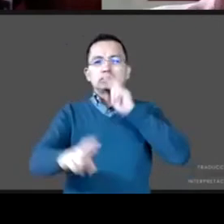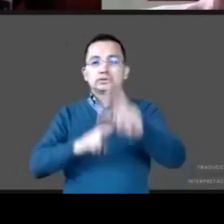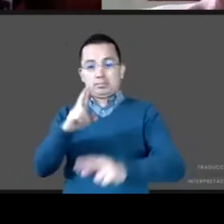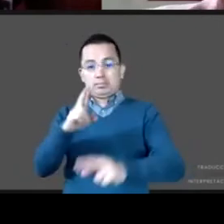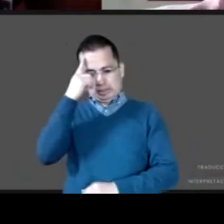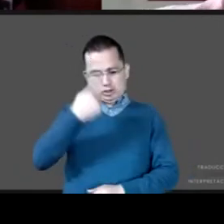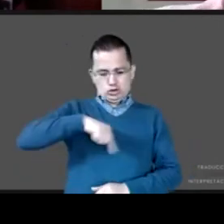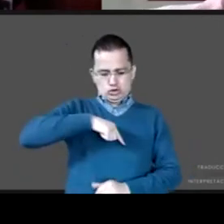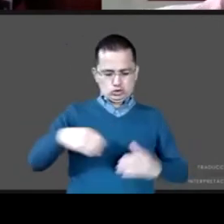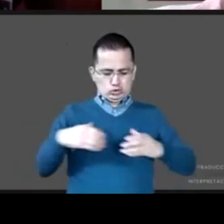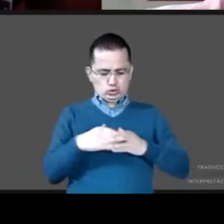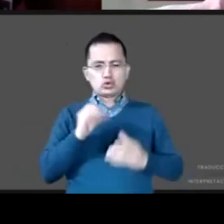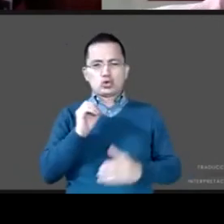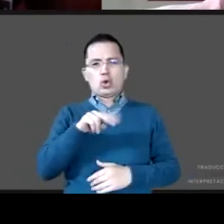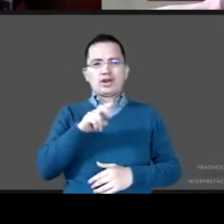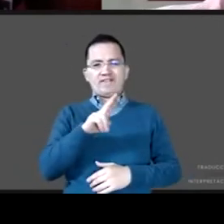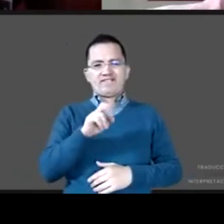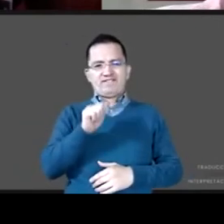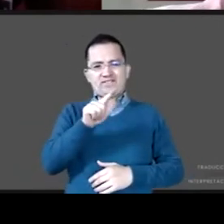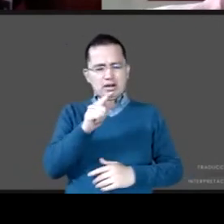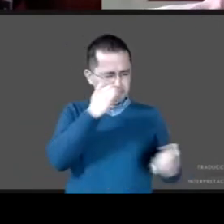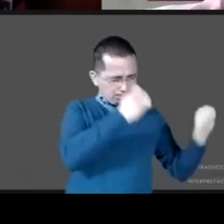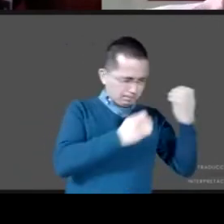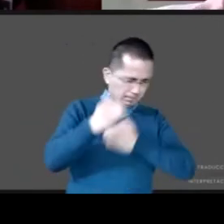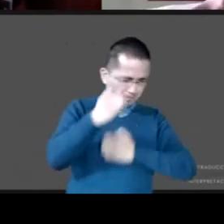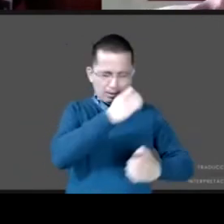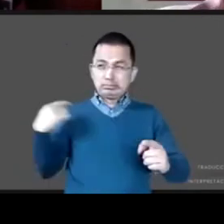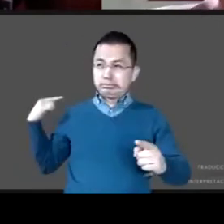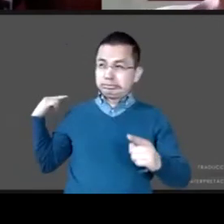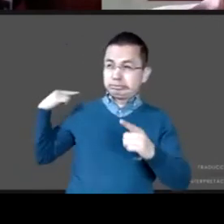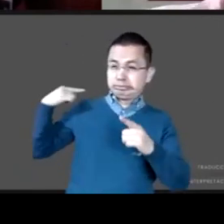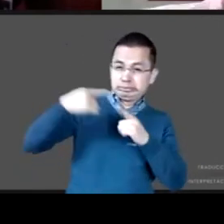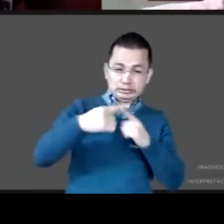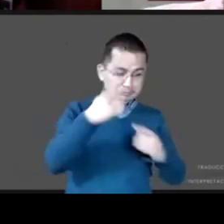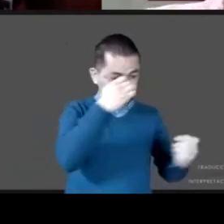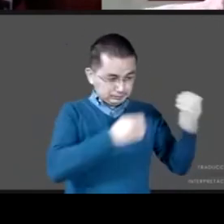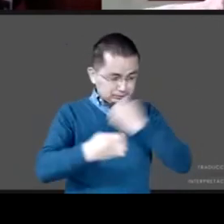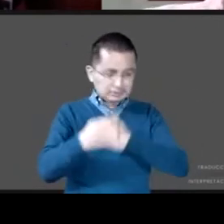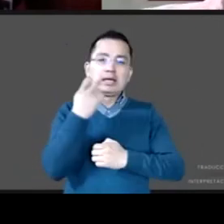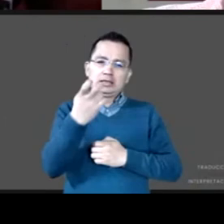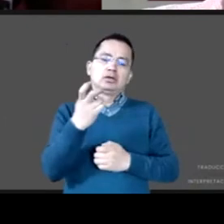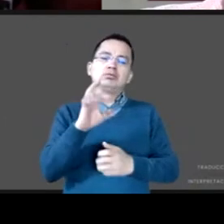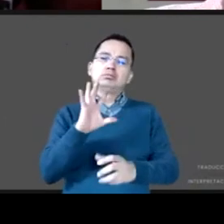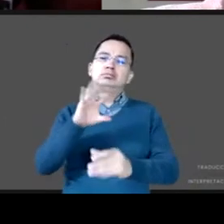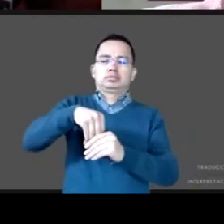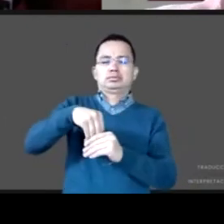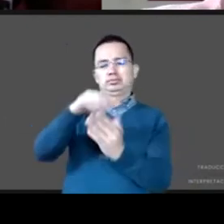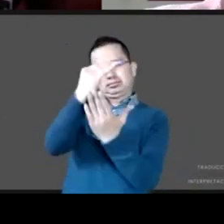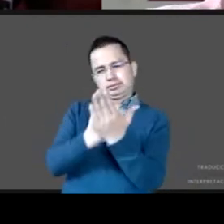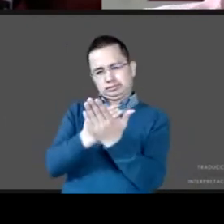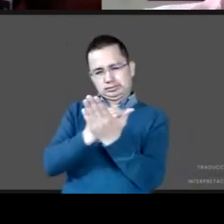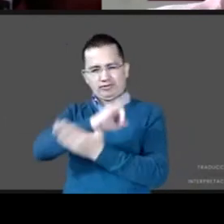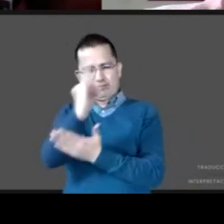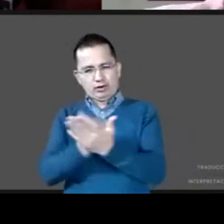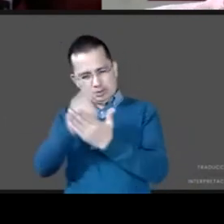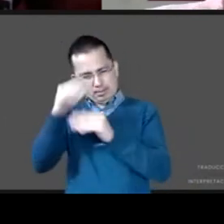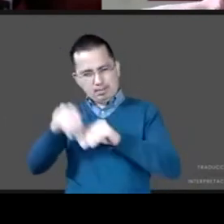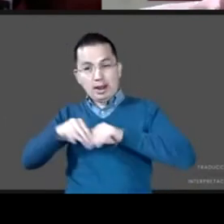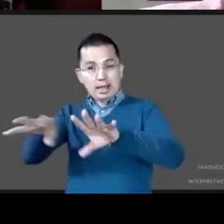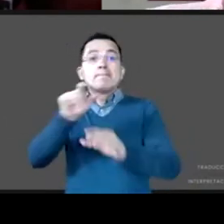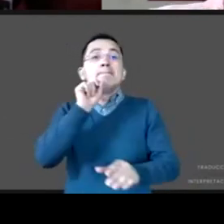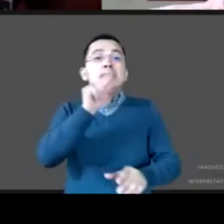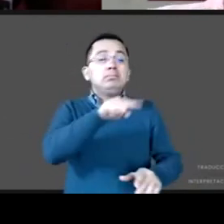prácticamente en los últimos 10-11 meses es parte de los programas de becas Benito Juárez para